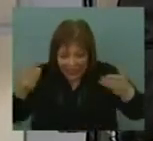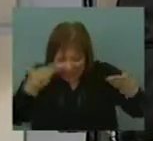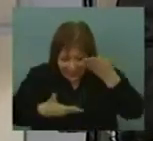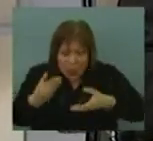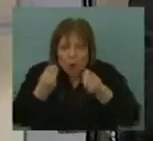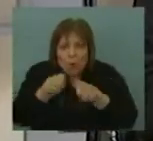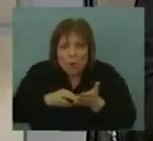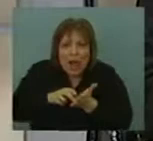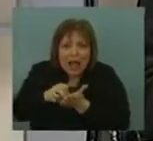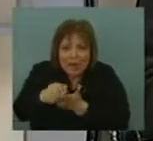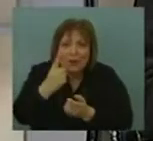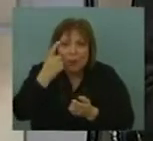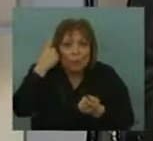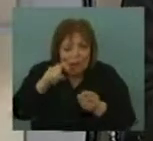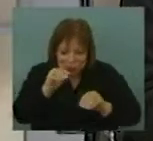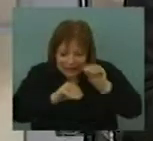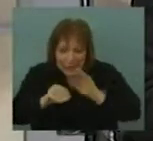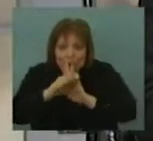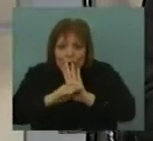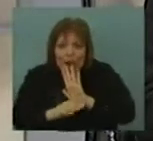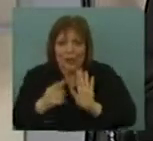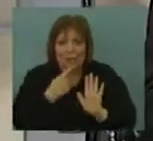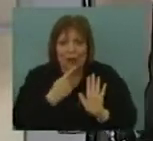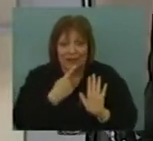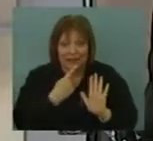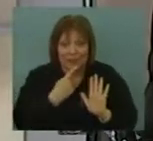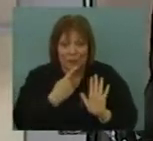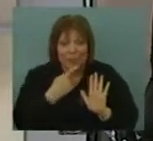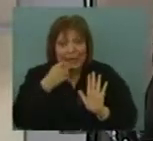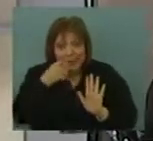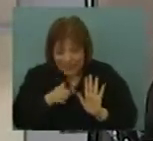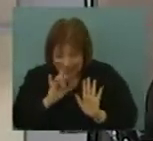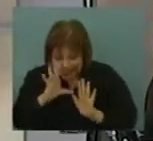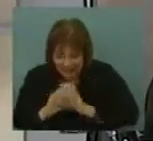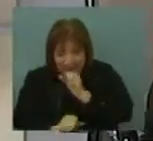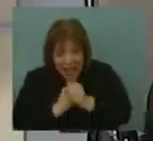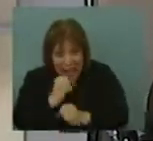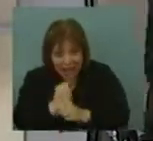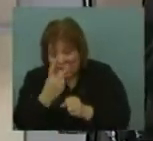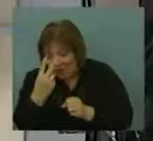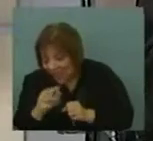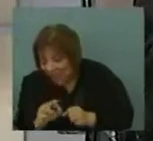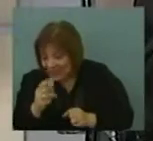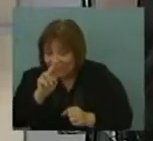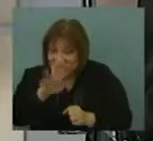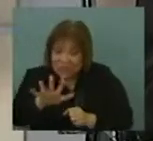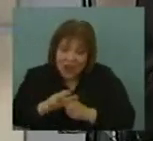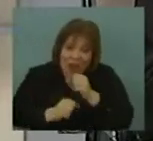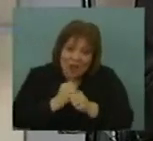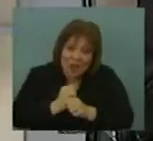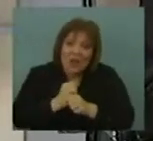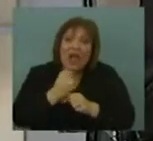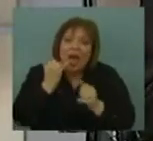proyecto político. Por lo tanto, en estos 15 años, 20, 25, si se quiere, ha habido